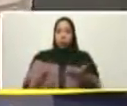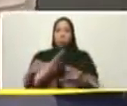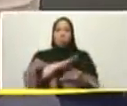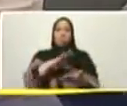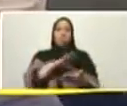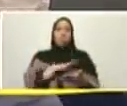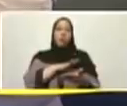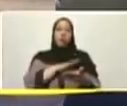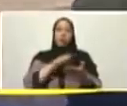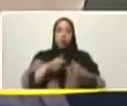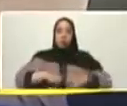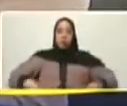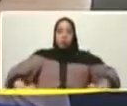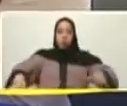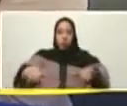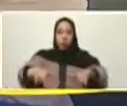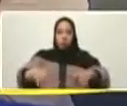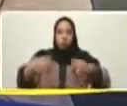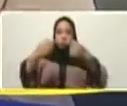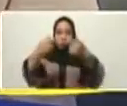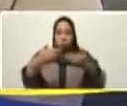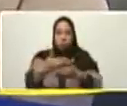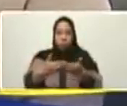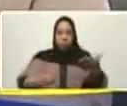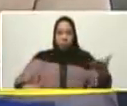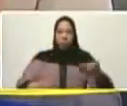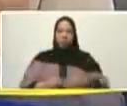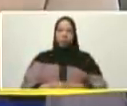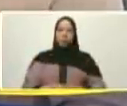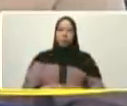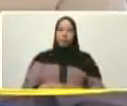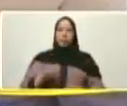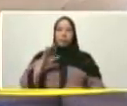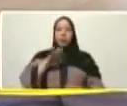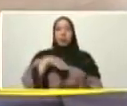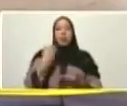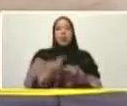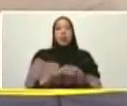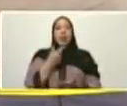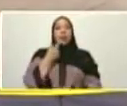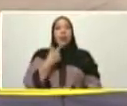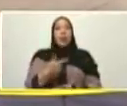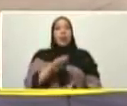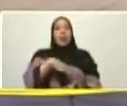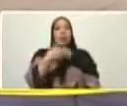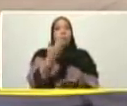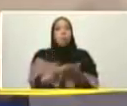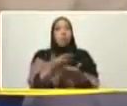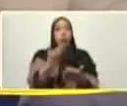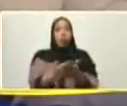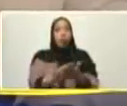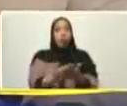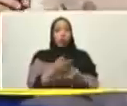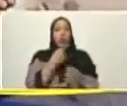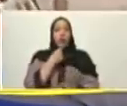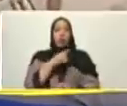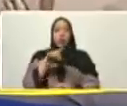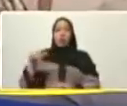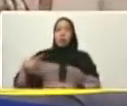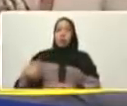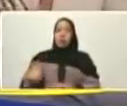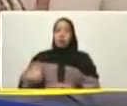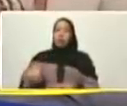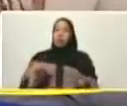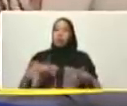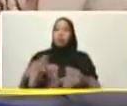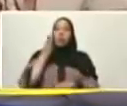de acción concreta testimonio de reivindicación presidente pueblo de Venezuela nosotros llenos